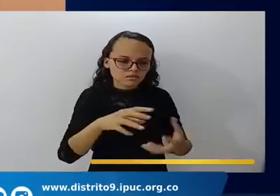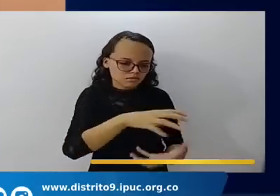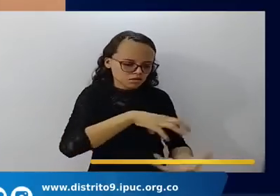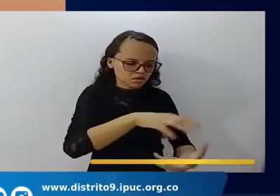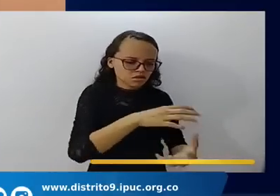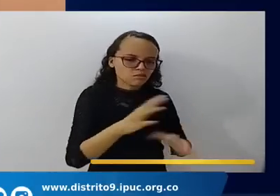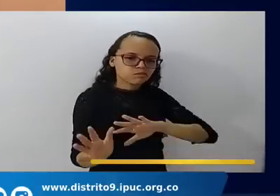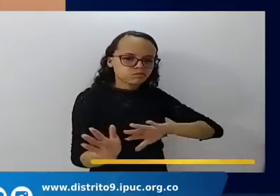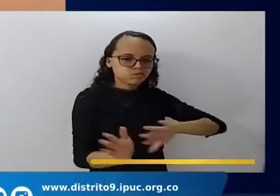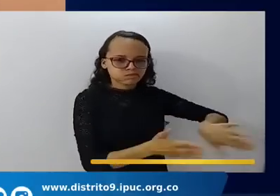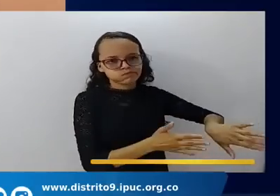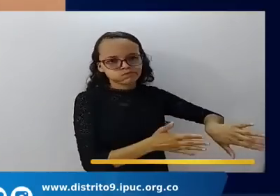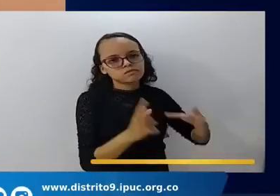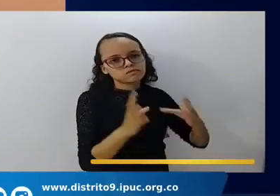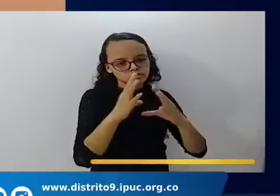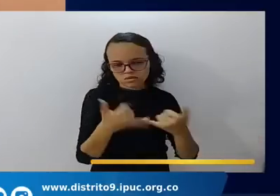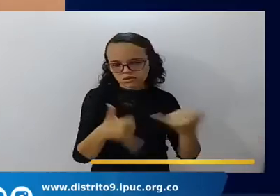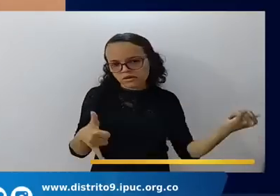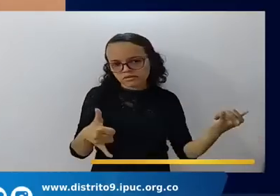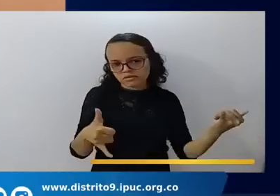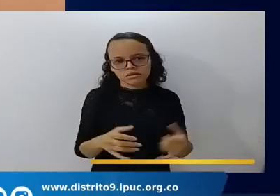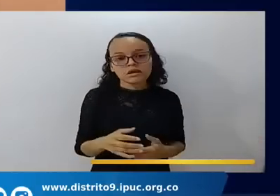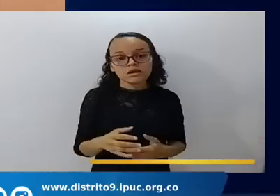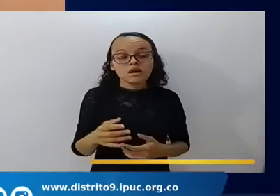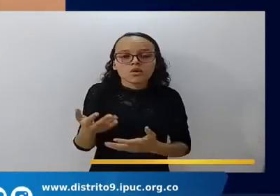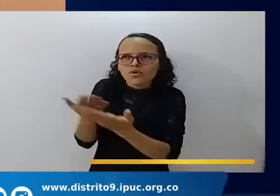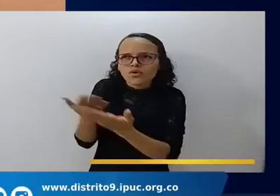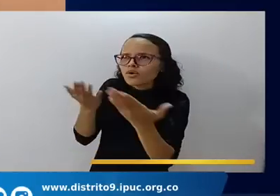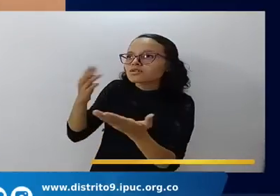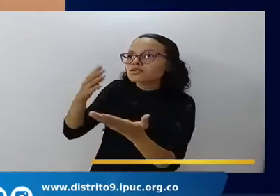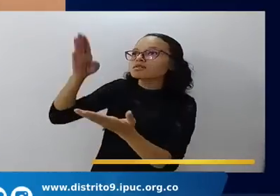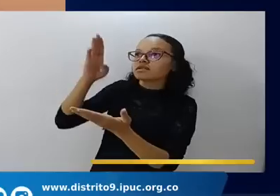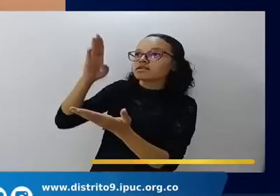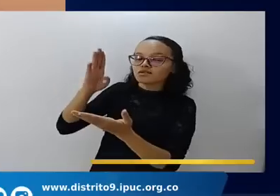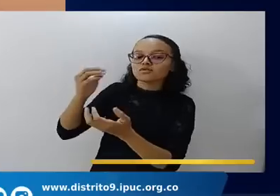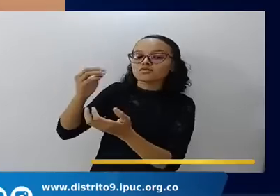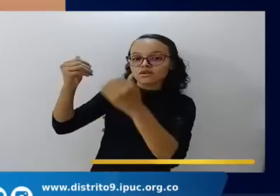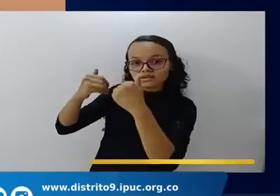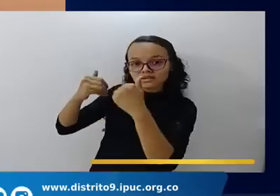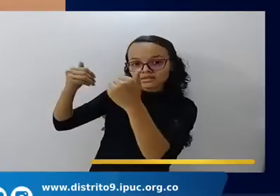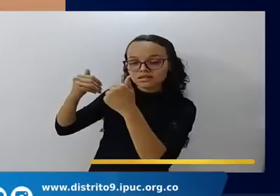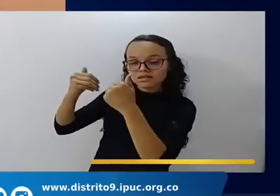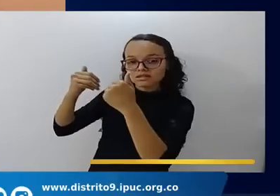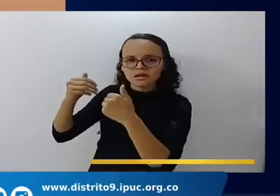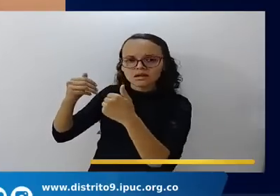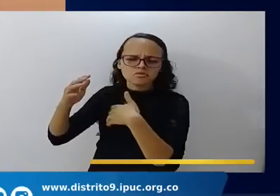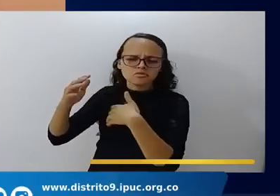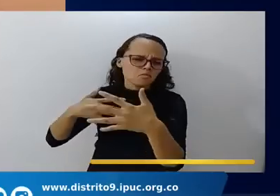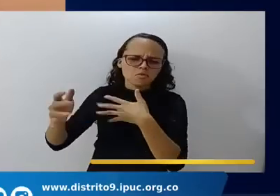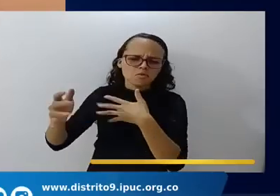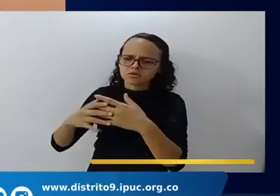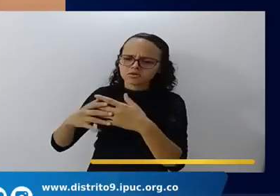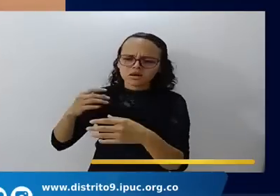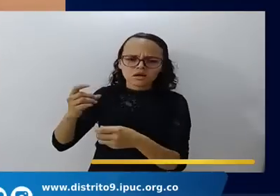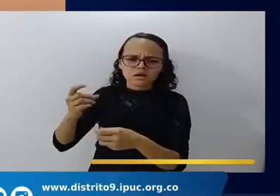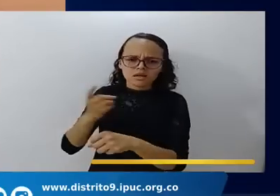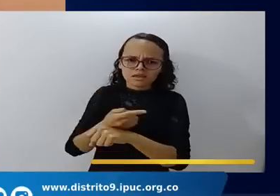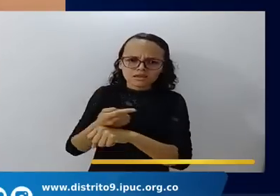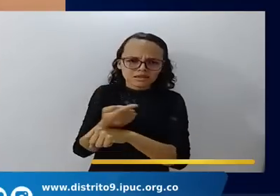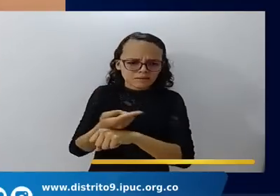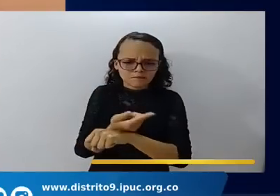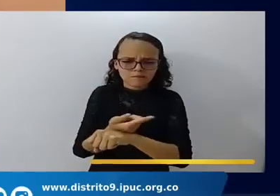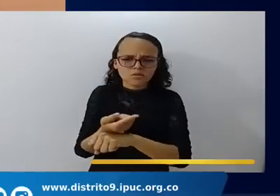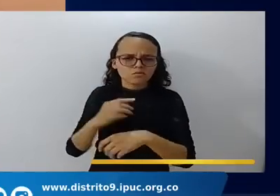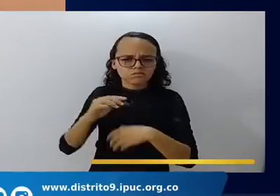son eternas. Y pasa un año, dices lo mismo. Pasa cinco años, diez años, veinte años,